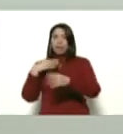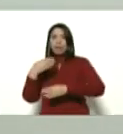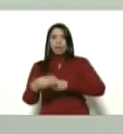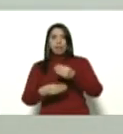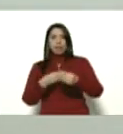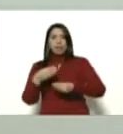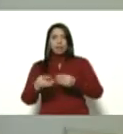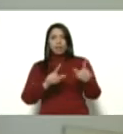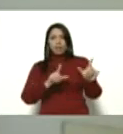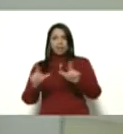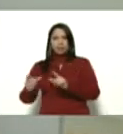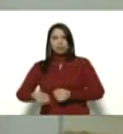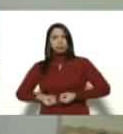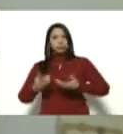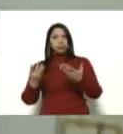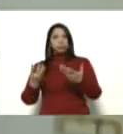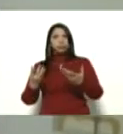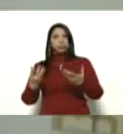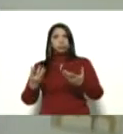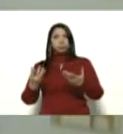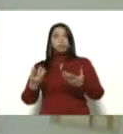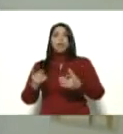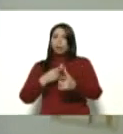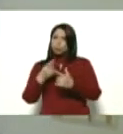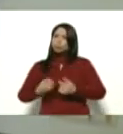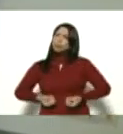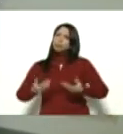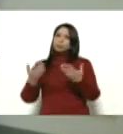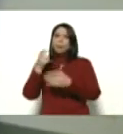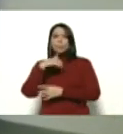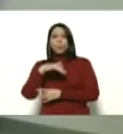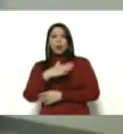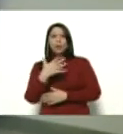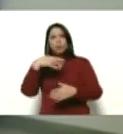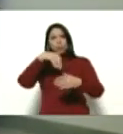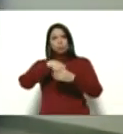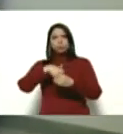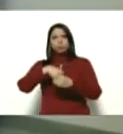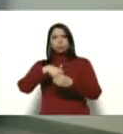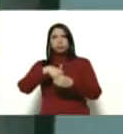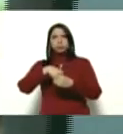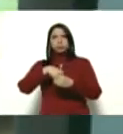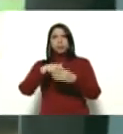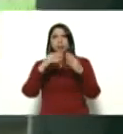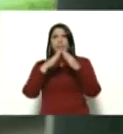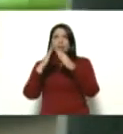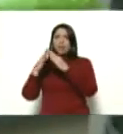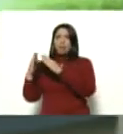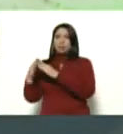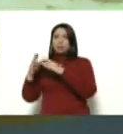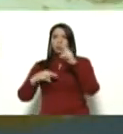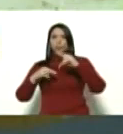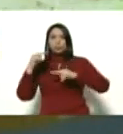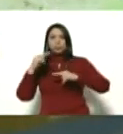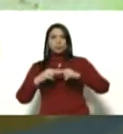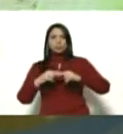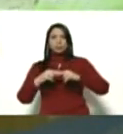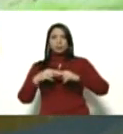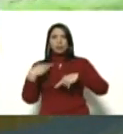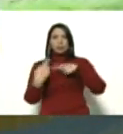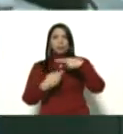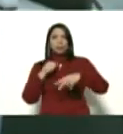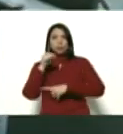y listas para entregar asígnesele al pueblo para que pase su cuarentena en su casa construida por la